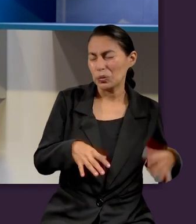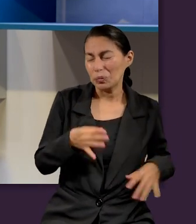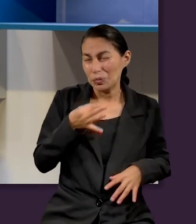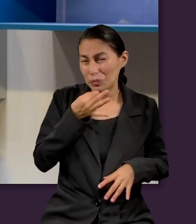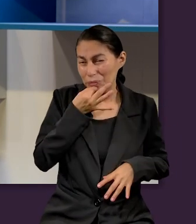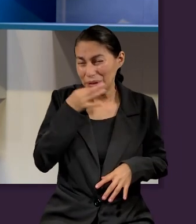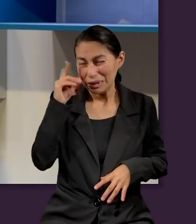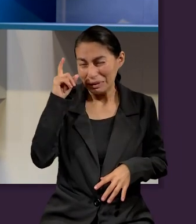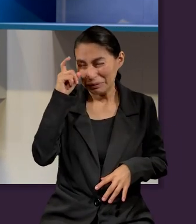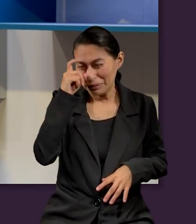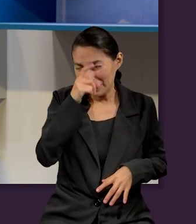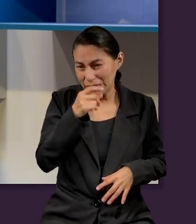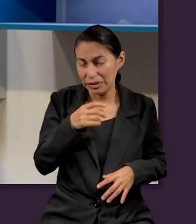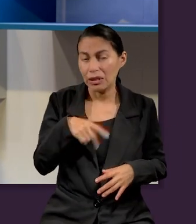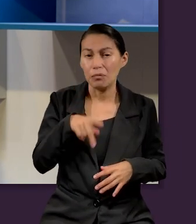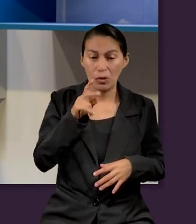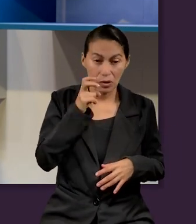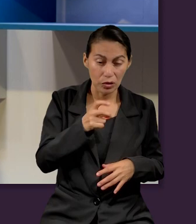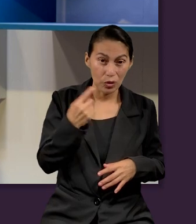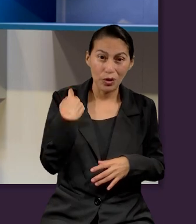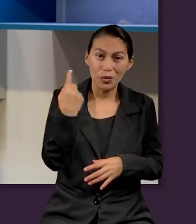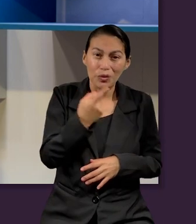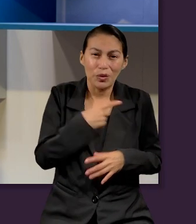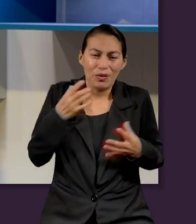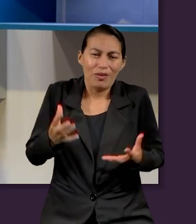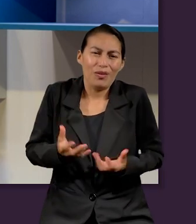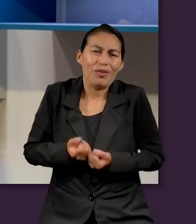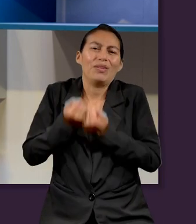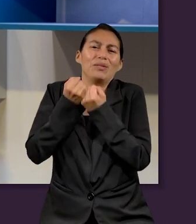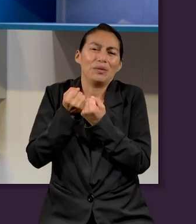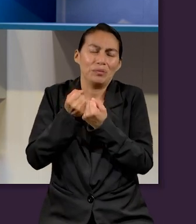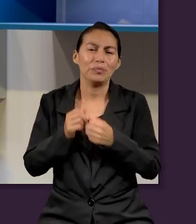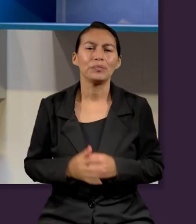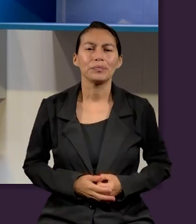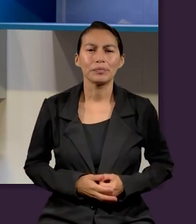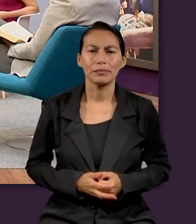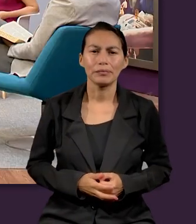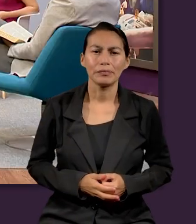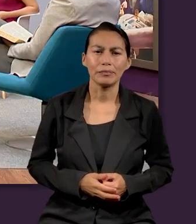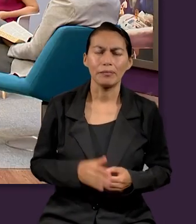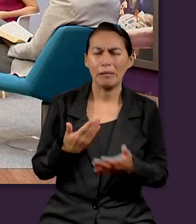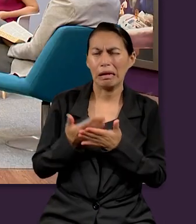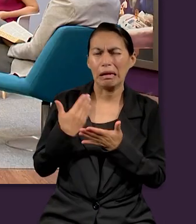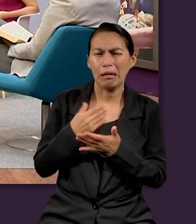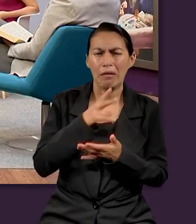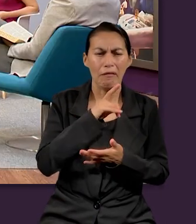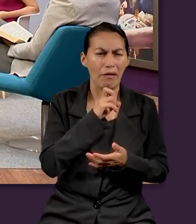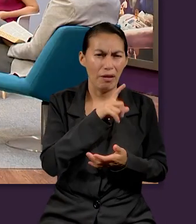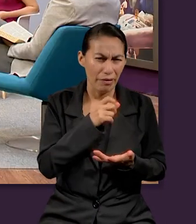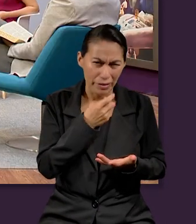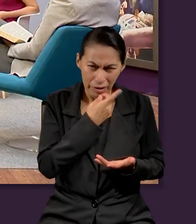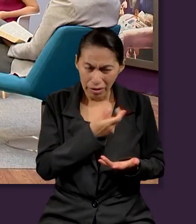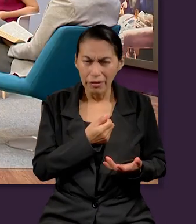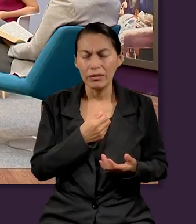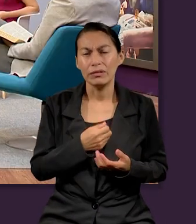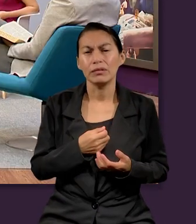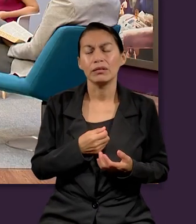Definieron el rumbo del gran conflicto y también nuestra salvación. Ahora bien, hace un momento Valeria nos decía